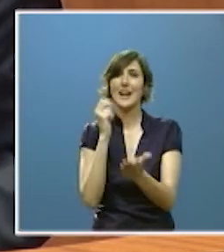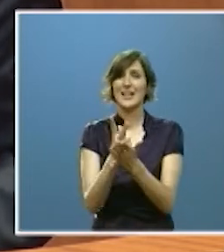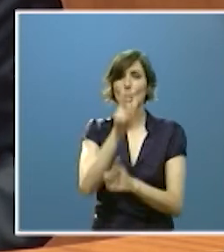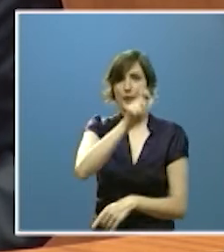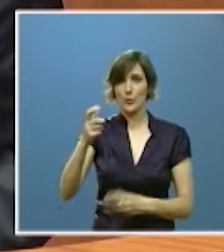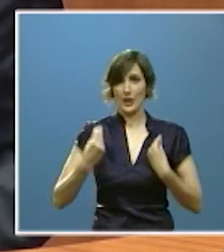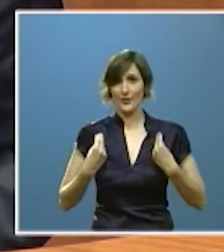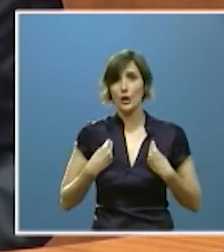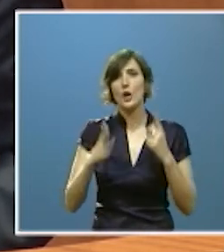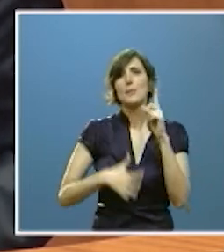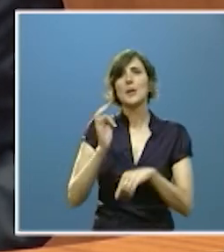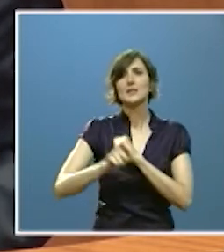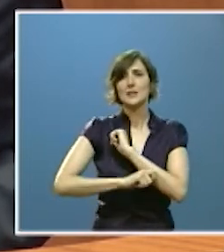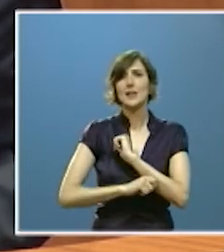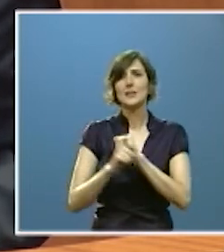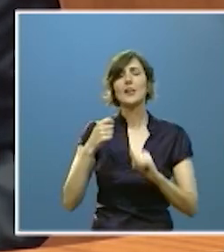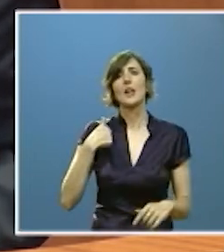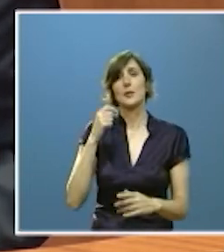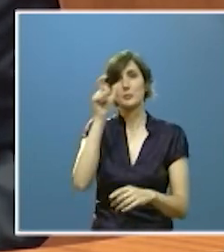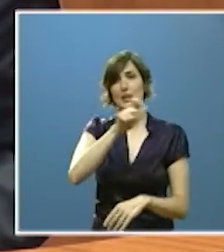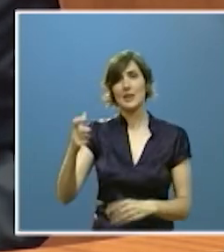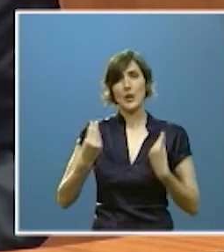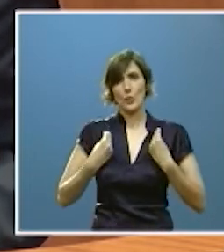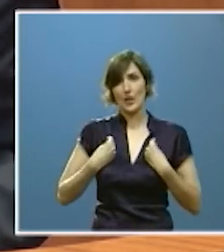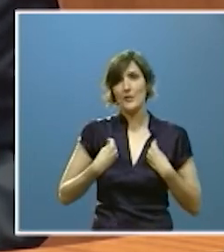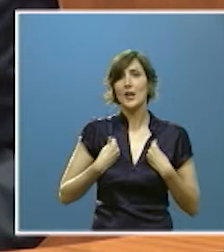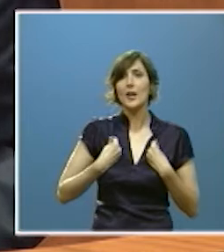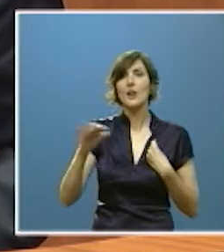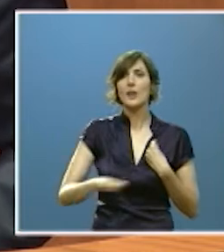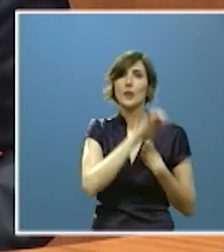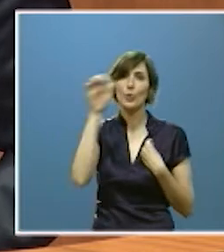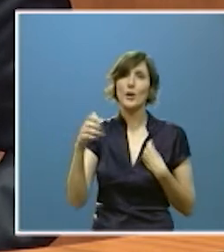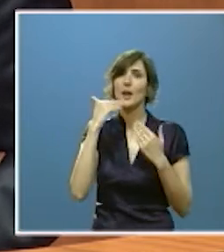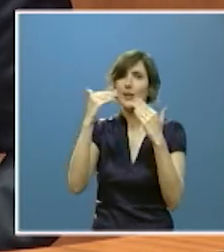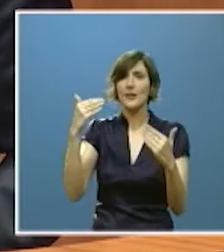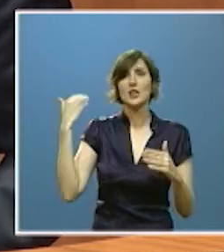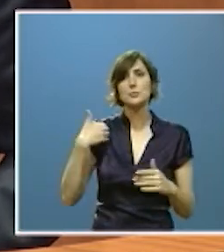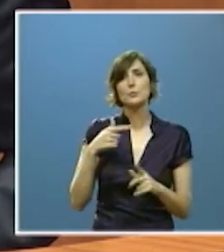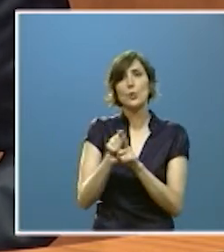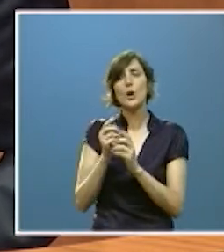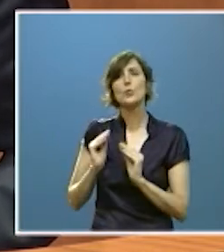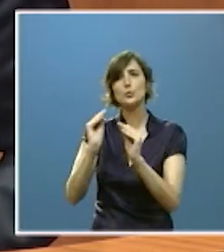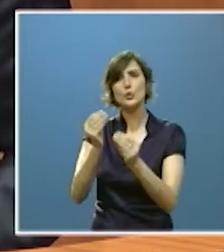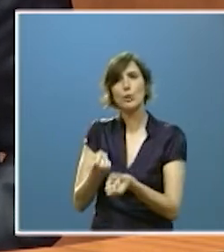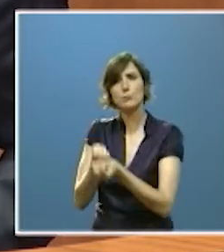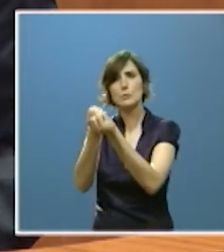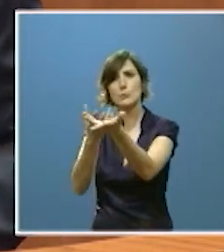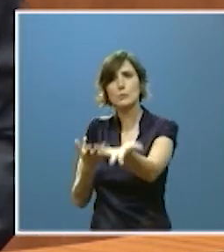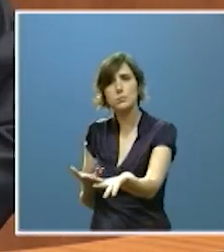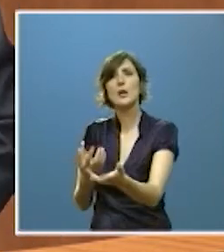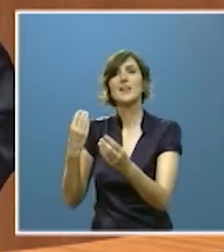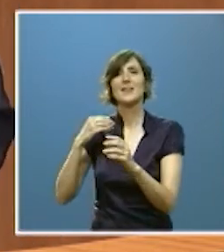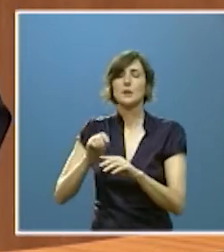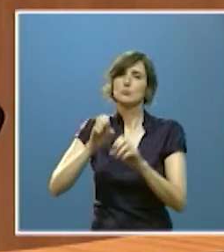demográfica europea a través de un dictamen aprobado por el comité de las regiones que después fue base de iniciativas similares